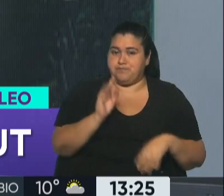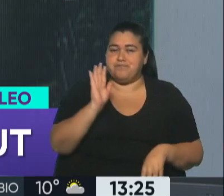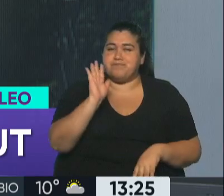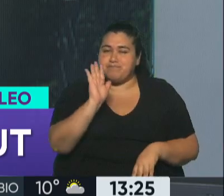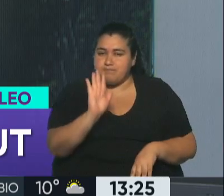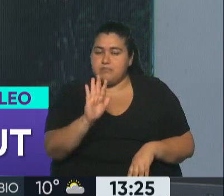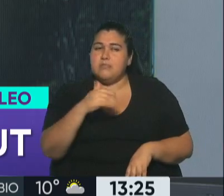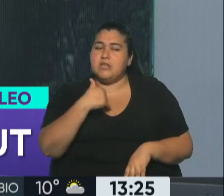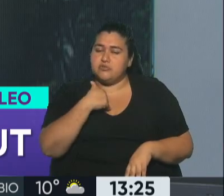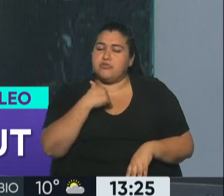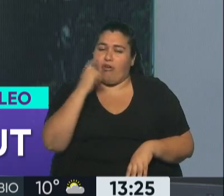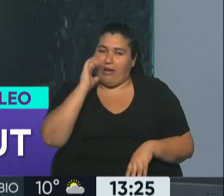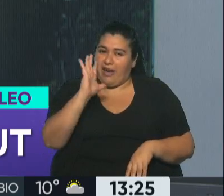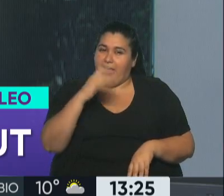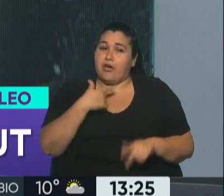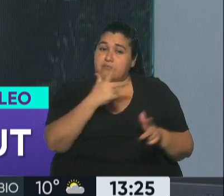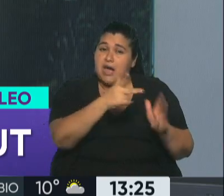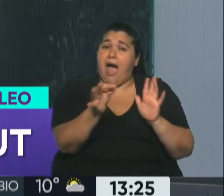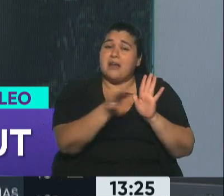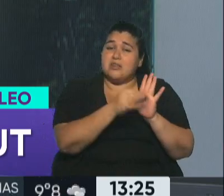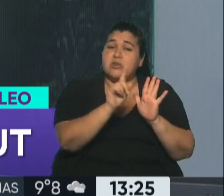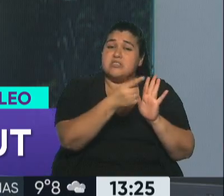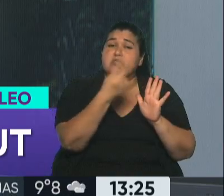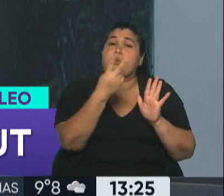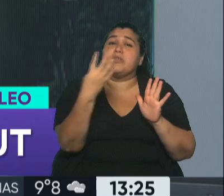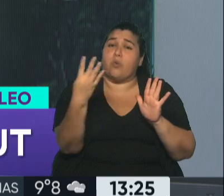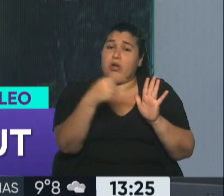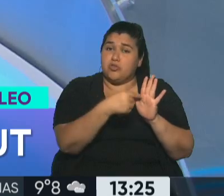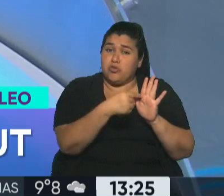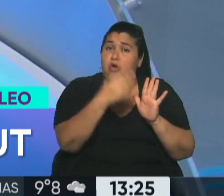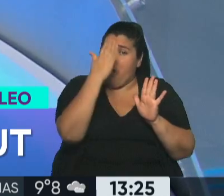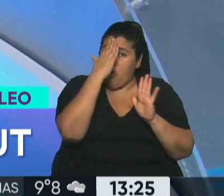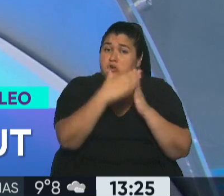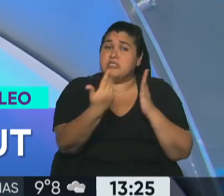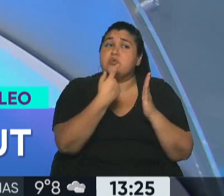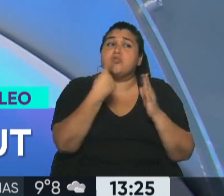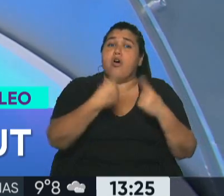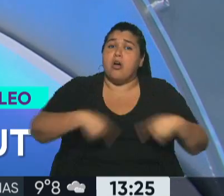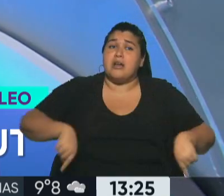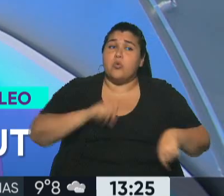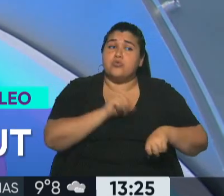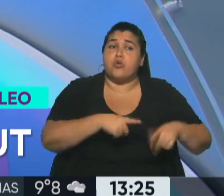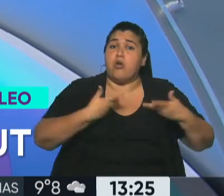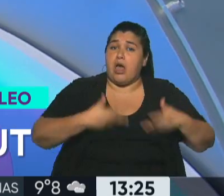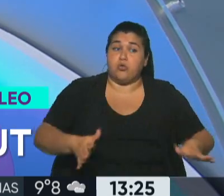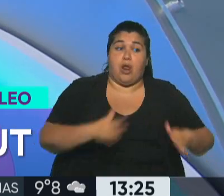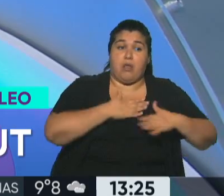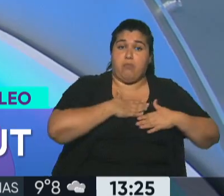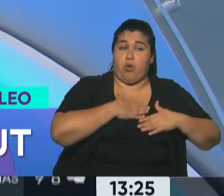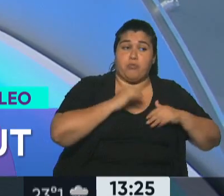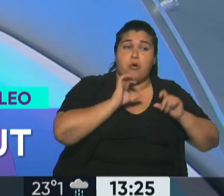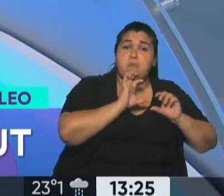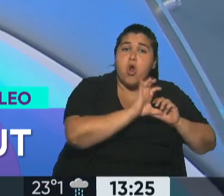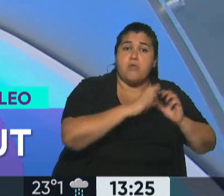debe haber dicho al gobernador, che, mirá que el artículo 124 de la Constitución dice que los recursos naturales son nuestros, son de la